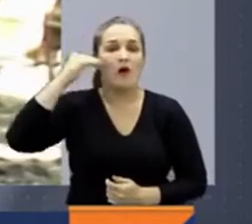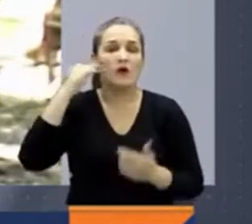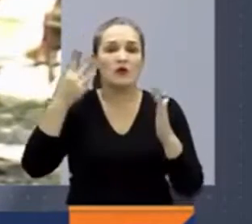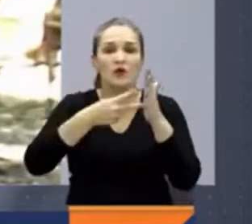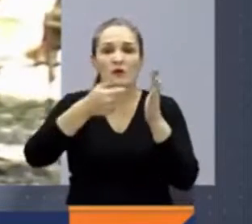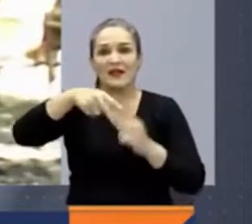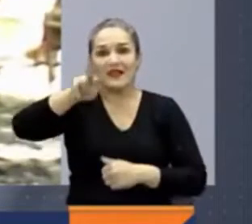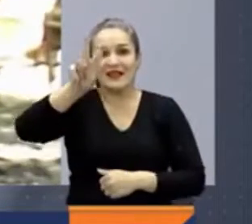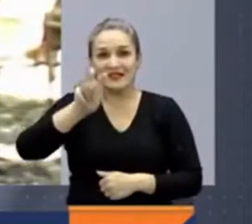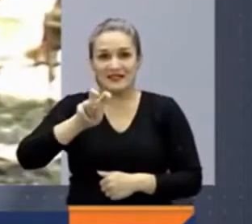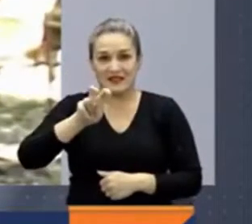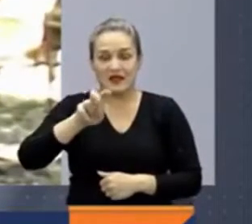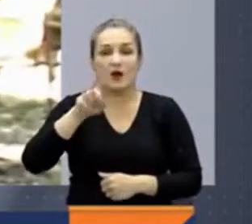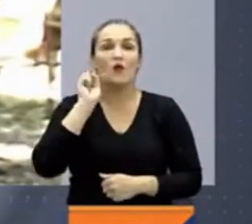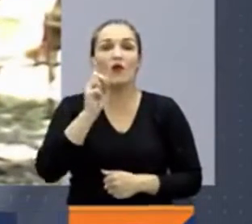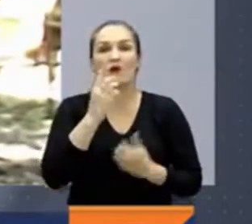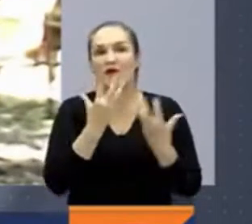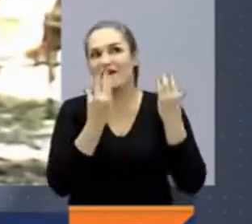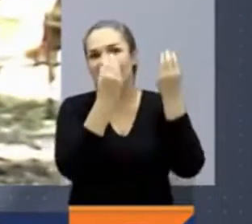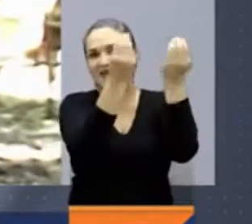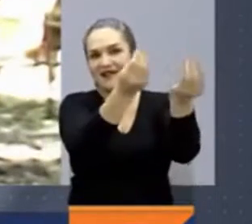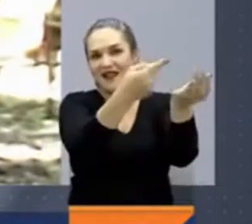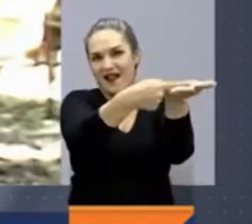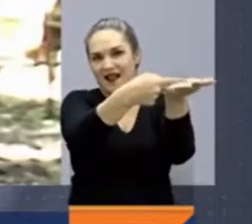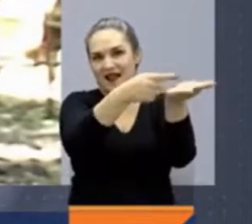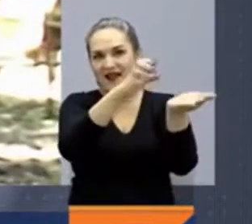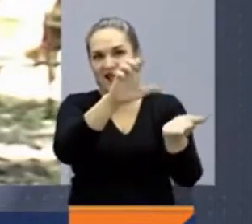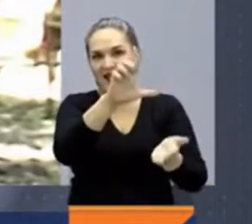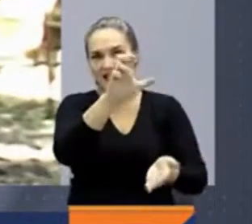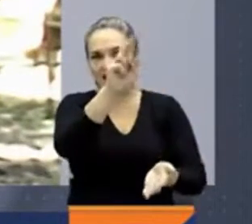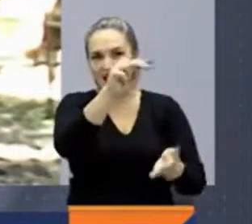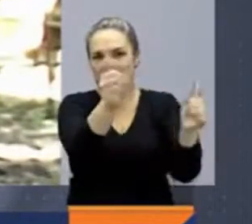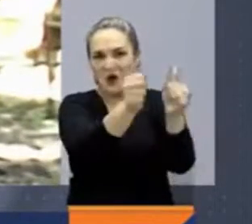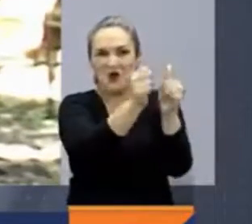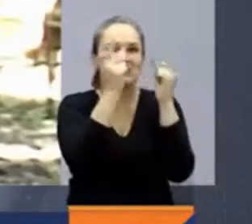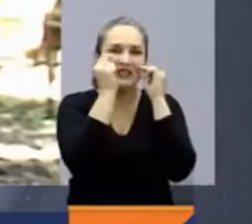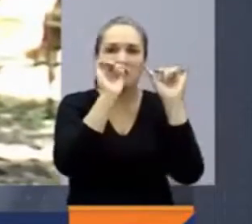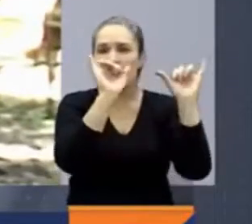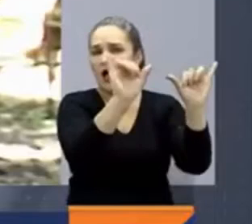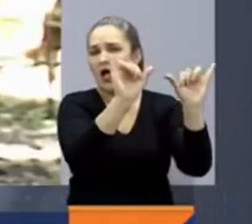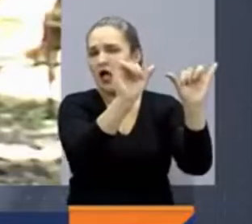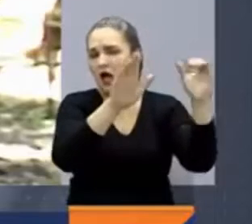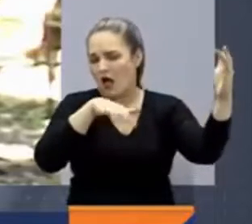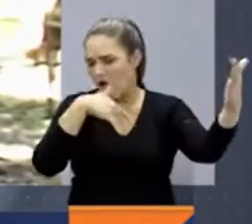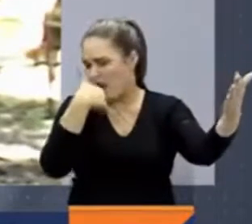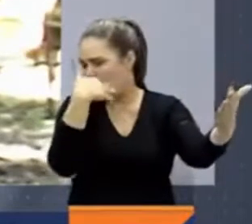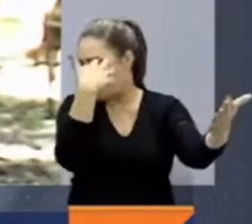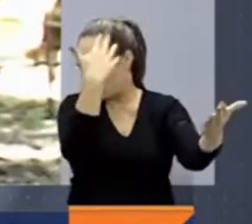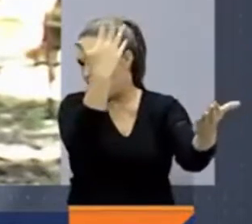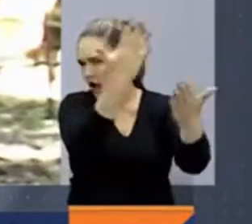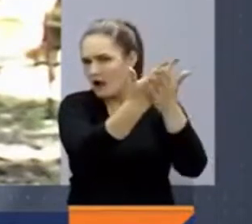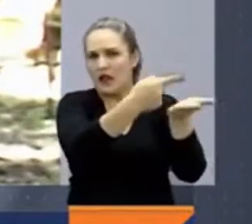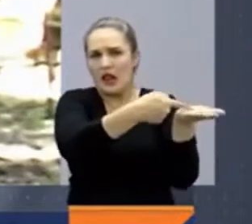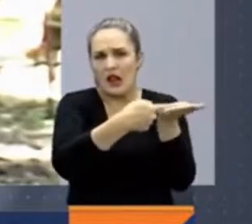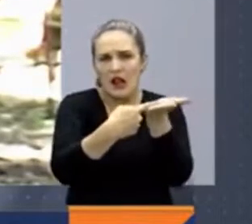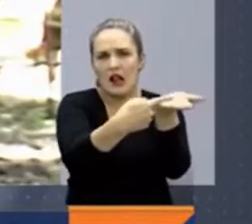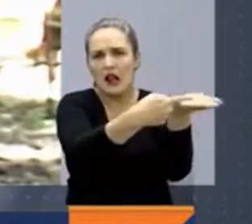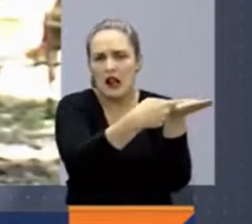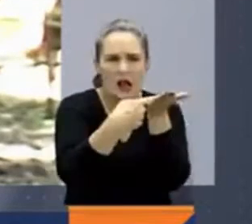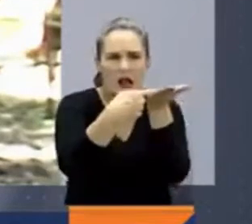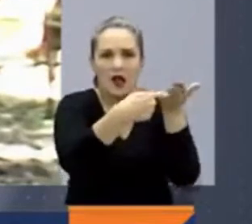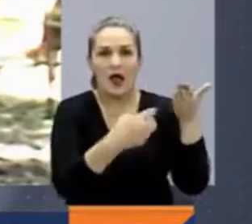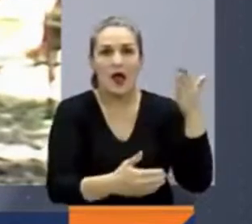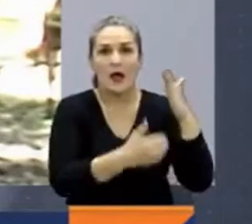cuando el ELN instaló una mesa de diálogo con el gobierno Santos. Pero luego de cuatro ciclos de conversaciones, desde